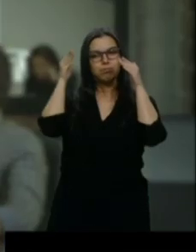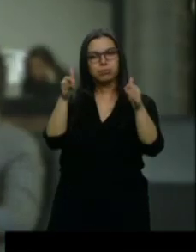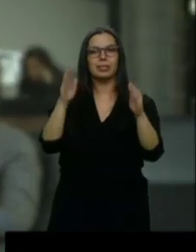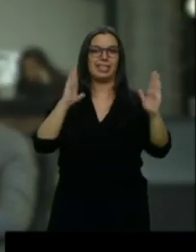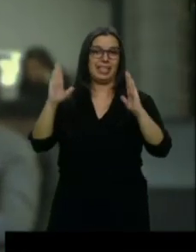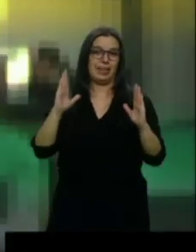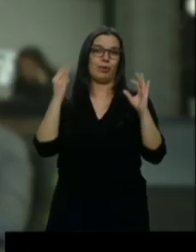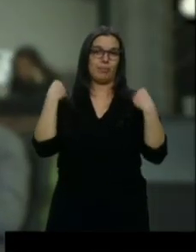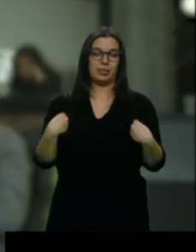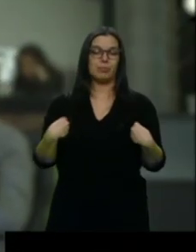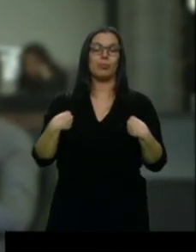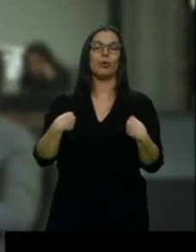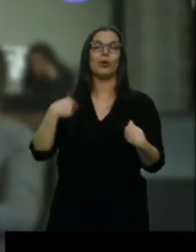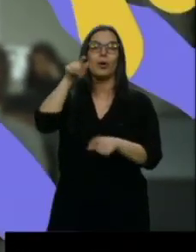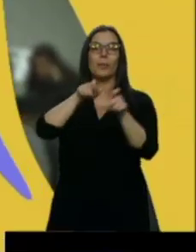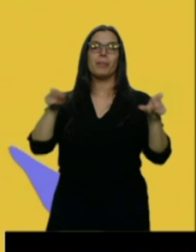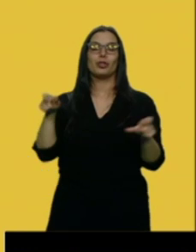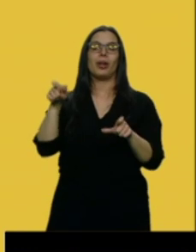en gran medida con la generación X.